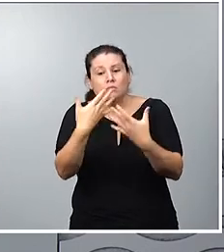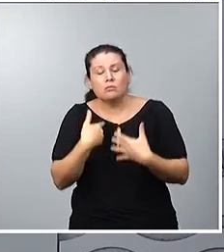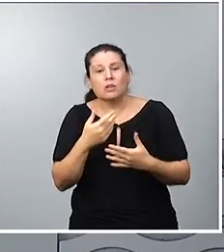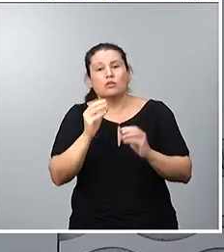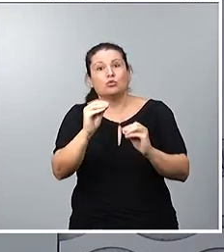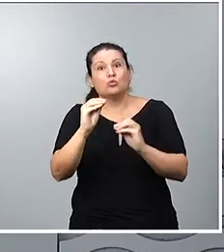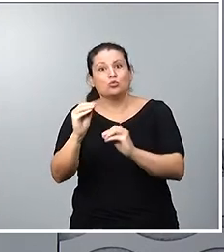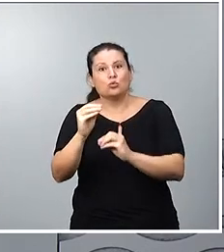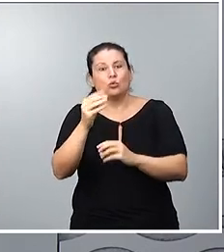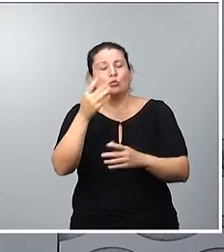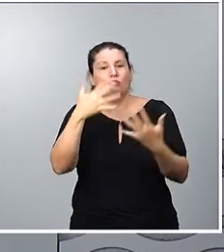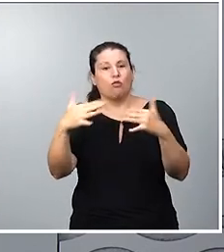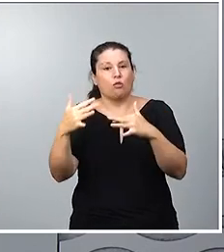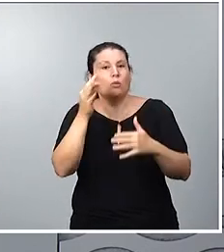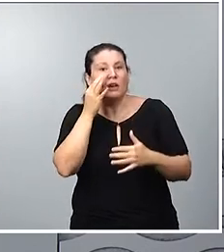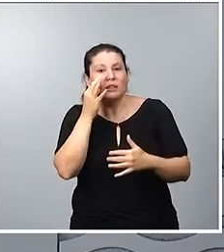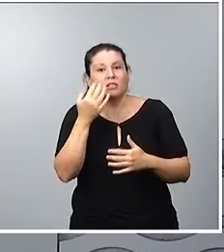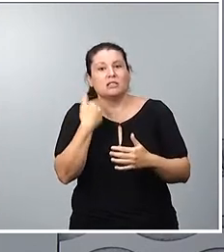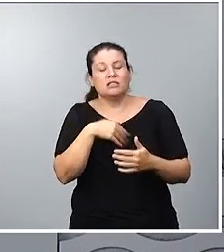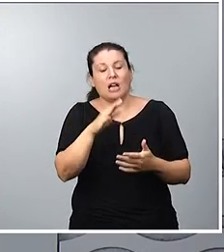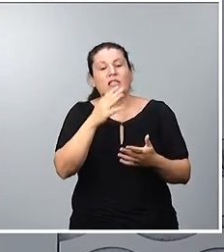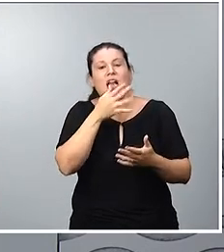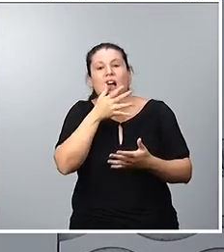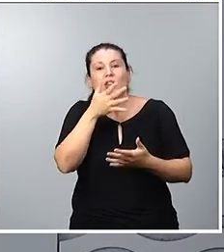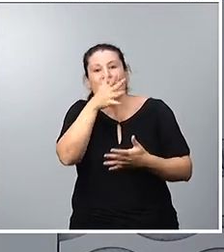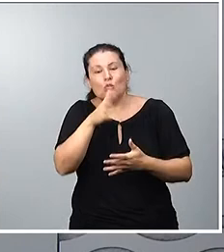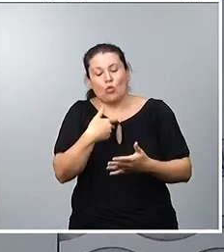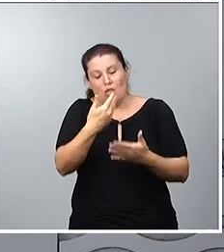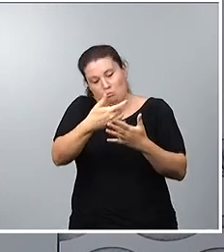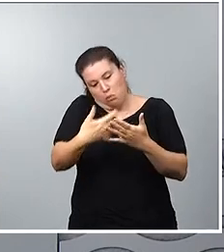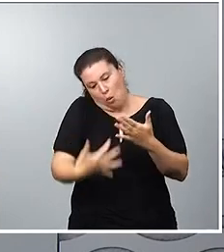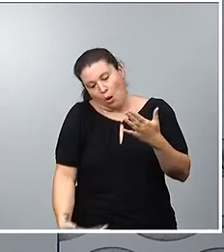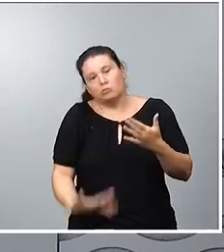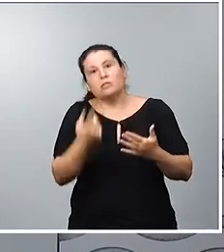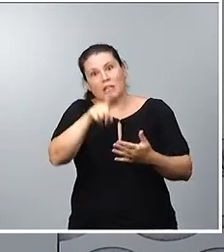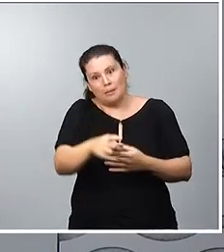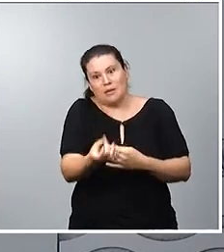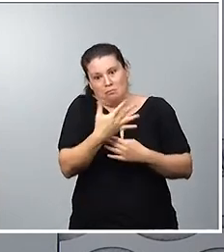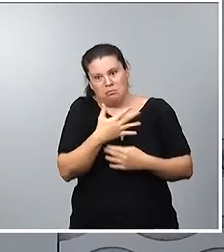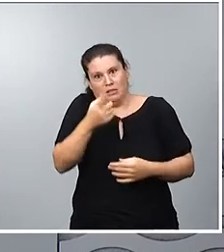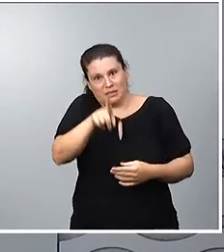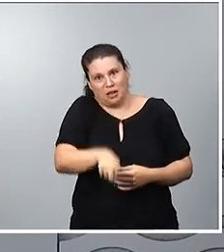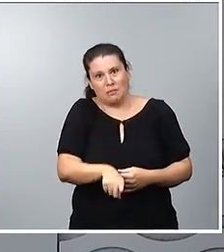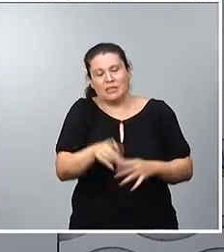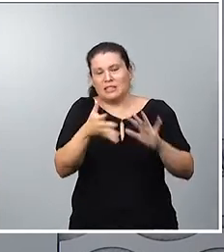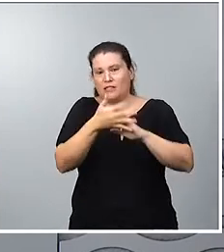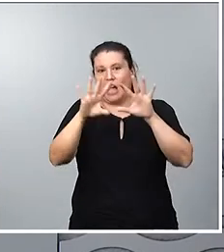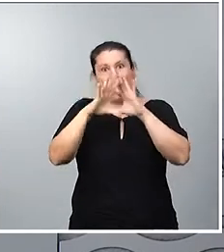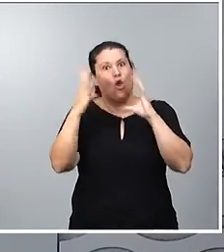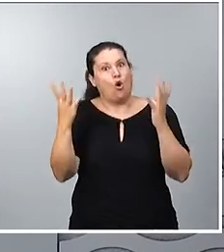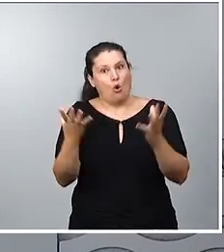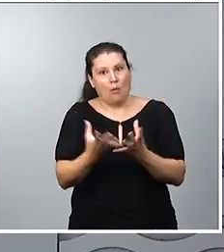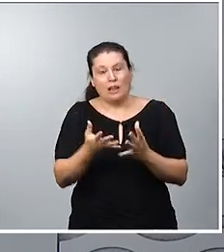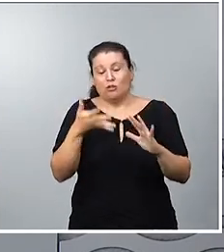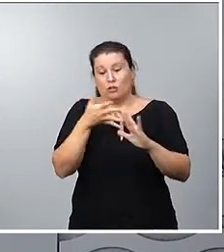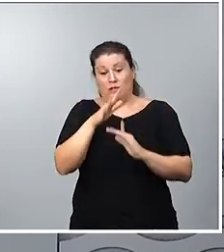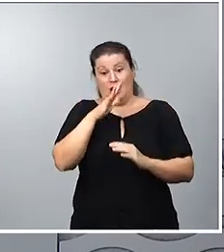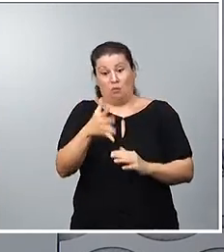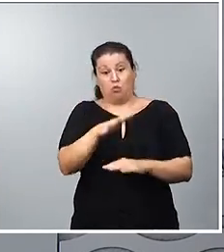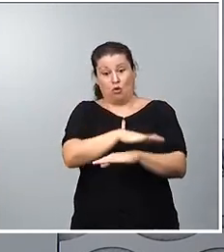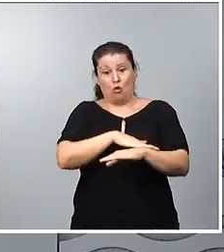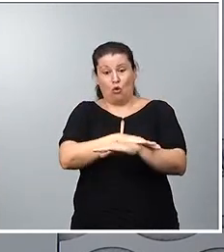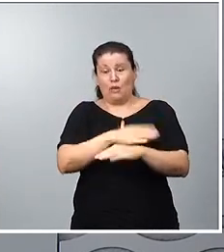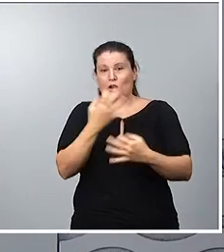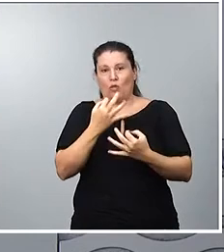lioneses. O sea, que esto ha tenido una dimensión global. Por eso el gobierno actúa también con tanta contundencia, porque